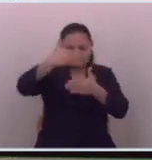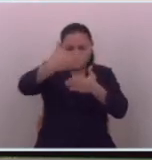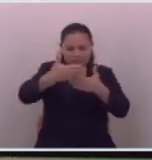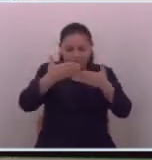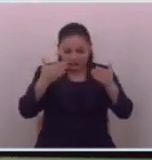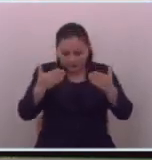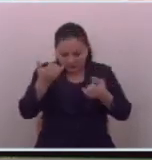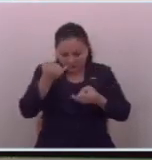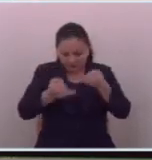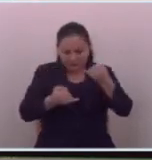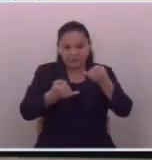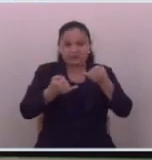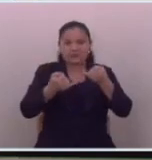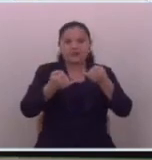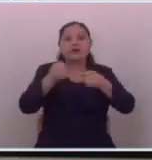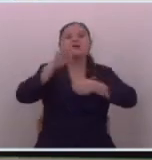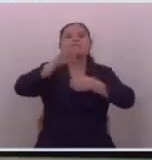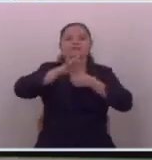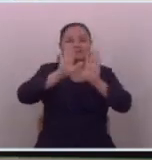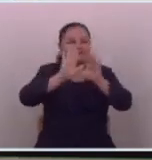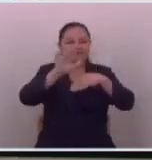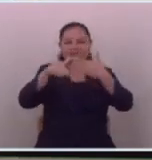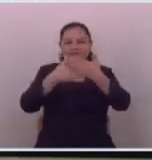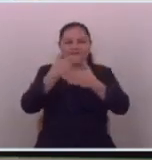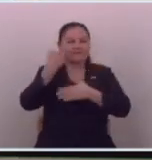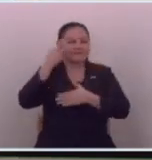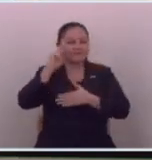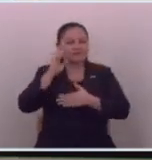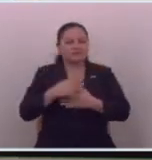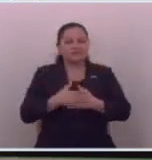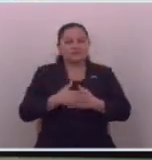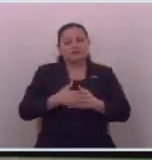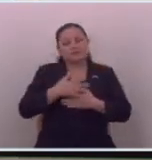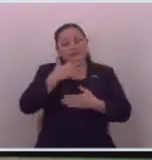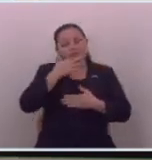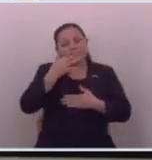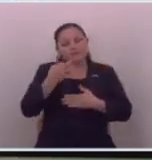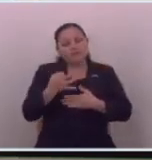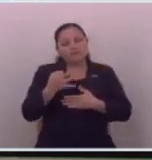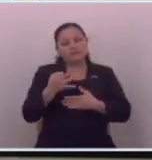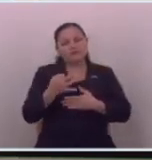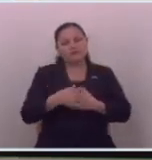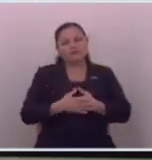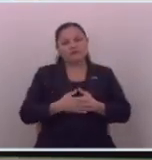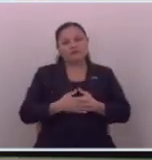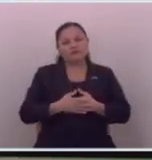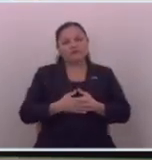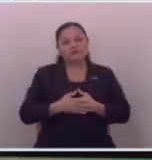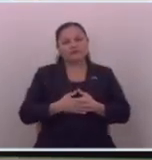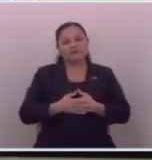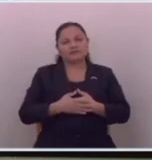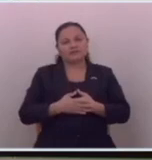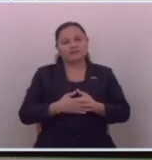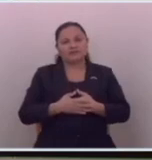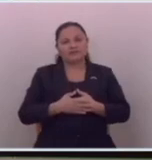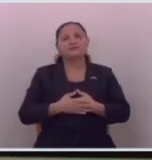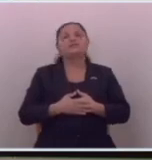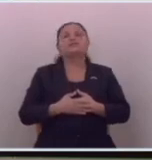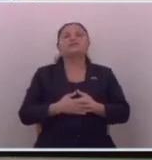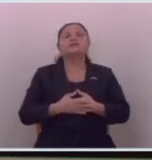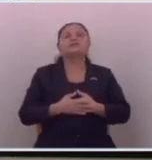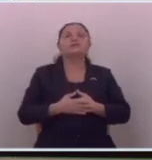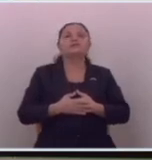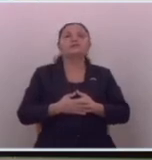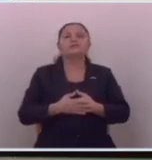a esperar la votación a ver pero todo indica la verdad que eso es lo que